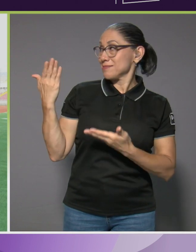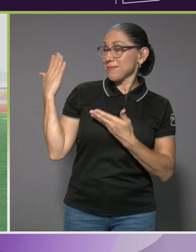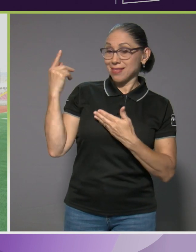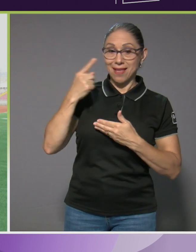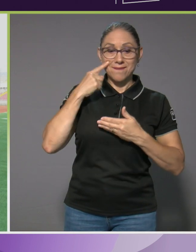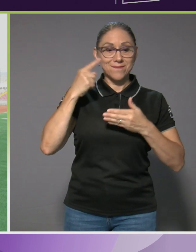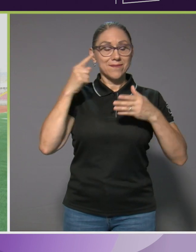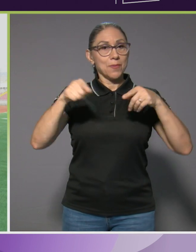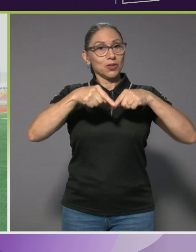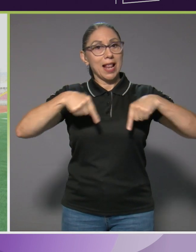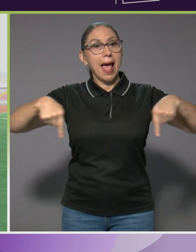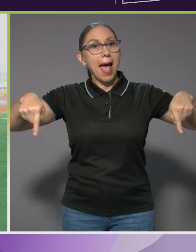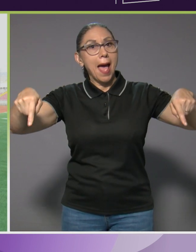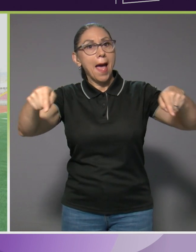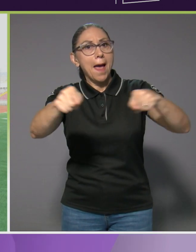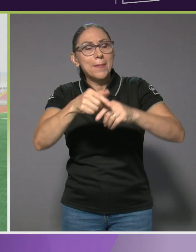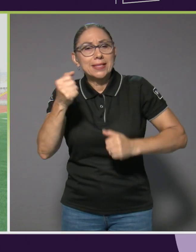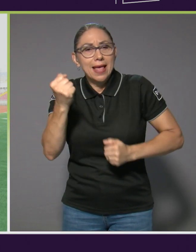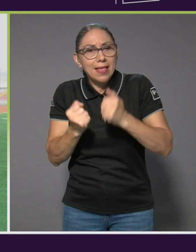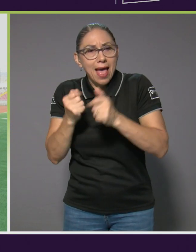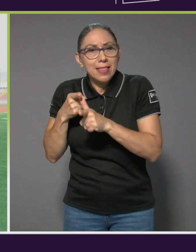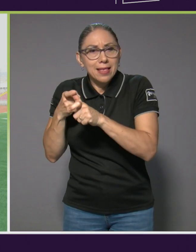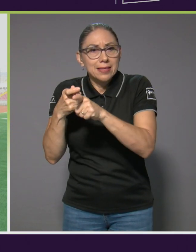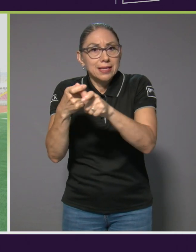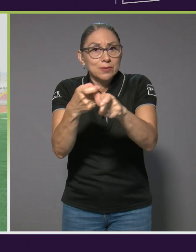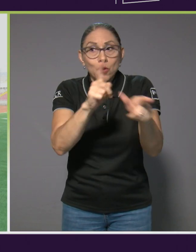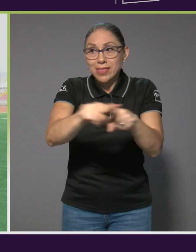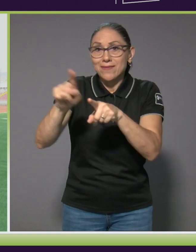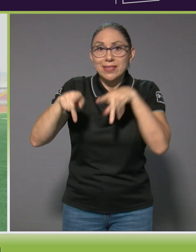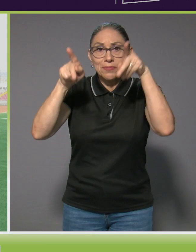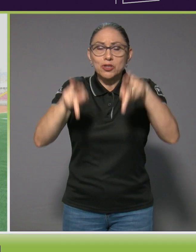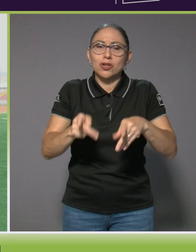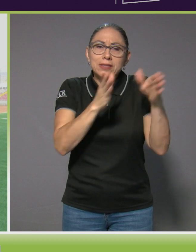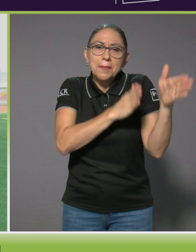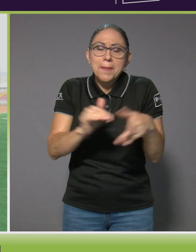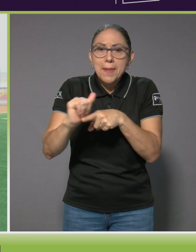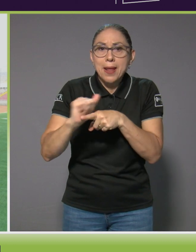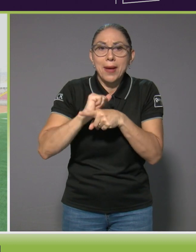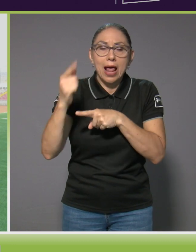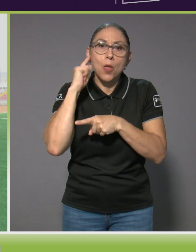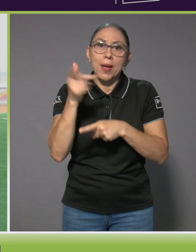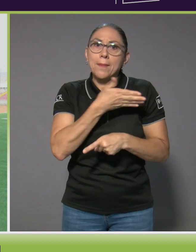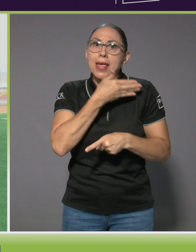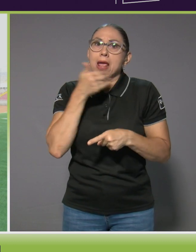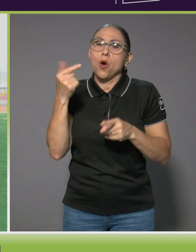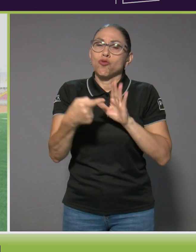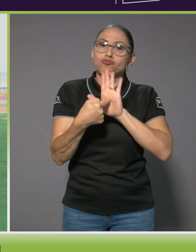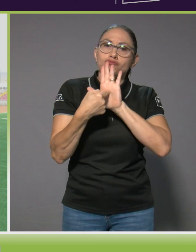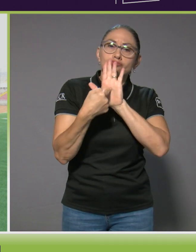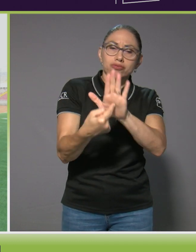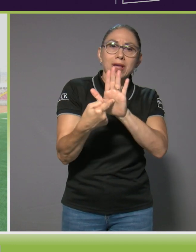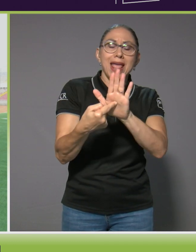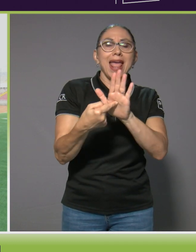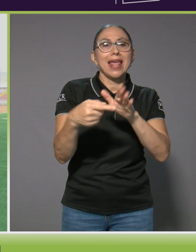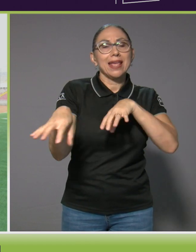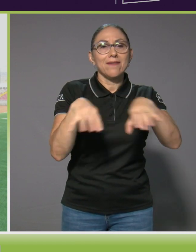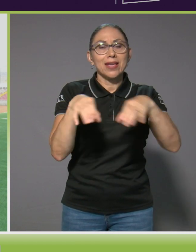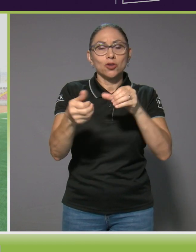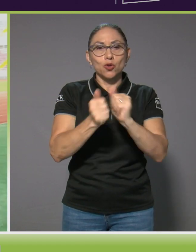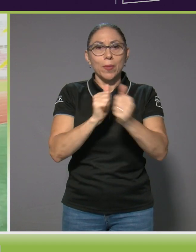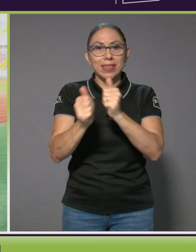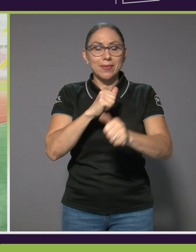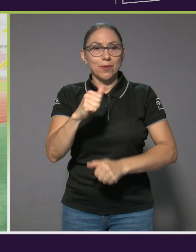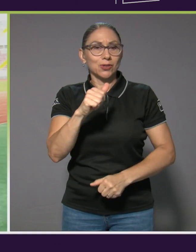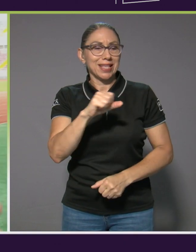atletismo en donde varios de nuestros atletas se han preparado para dar su mejor versión en los eventos competitivos de Santiago 2023.